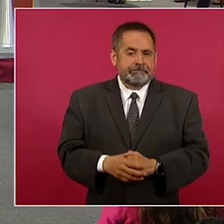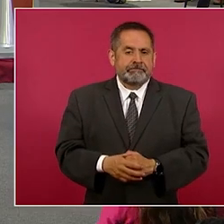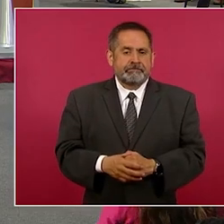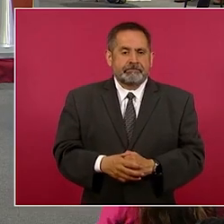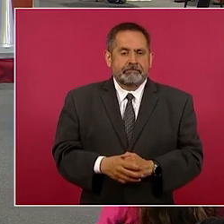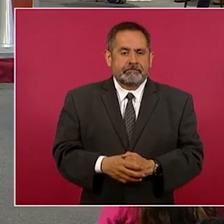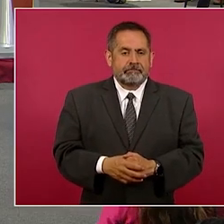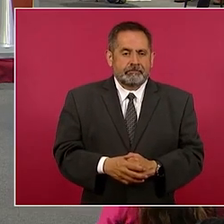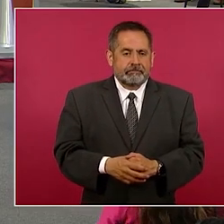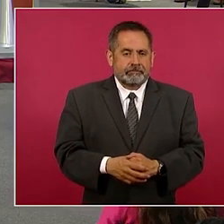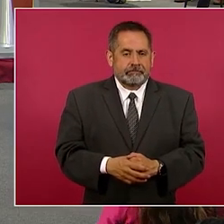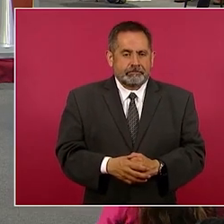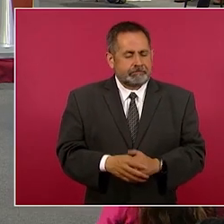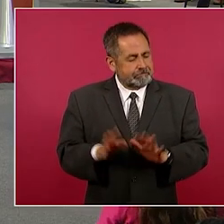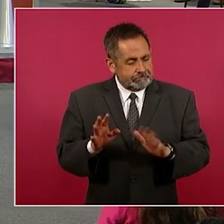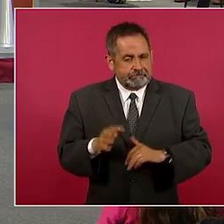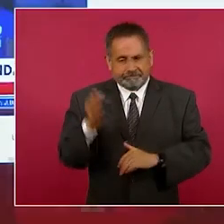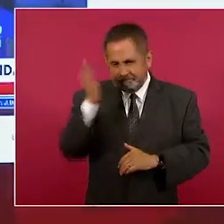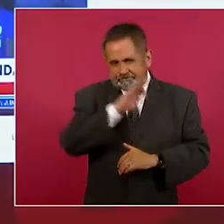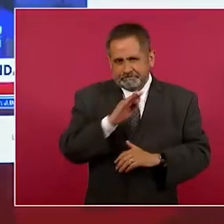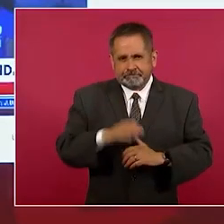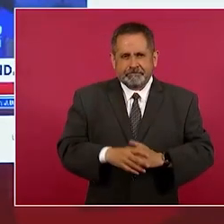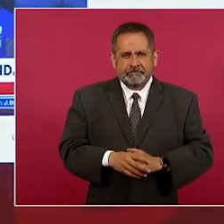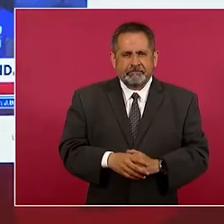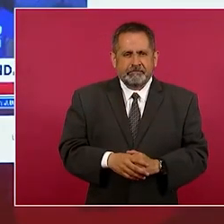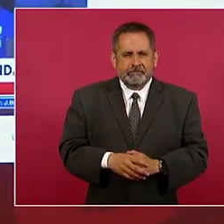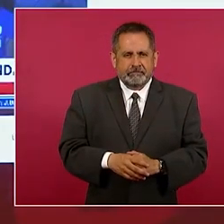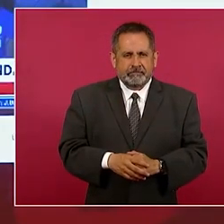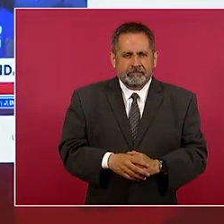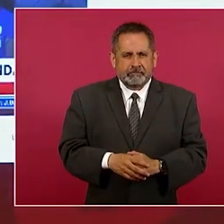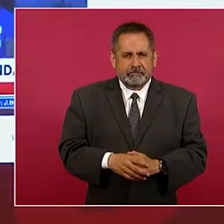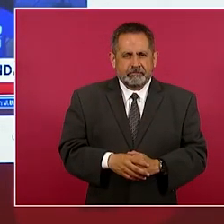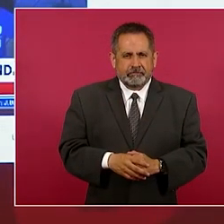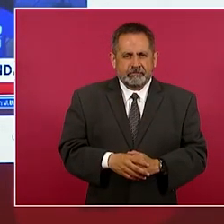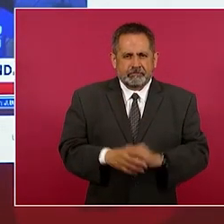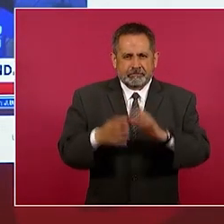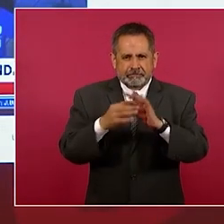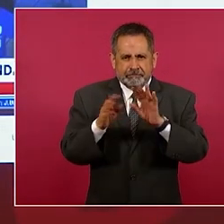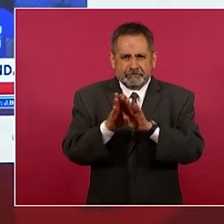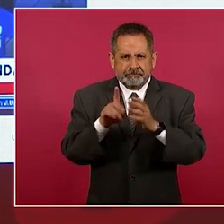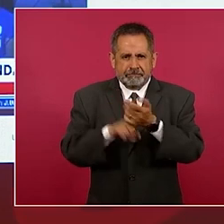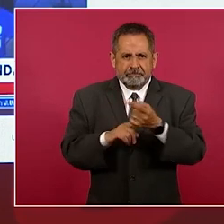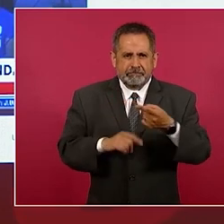pero no es eso el tema